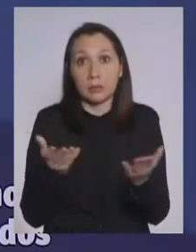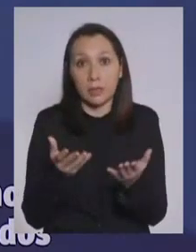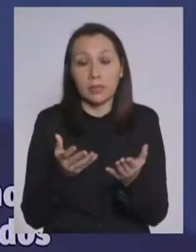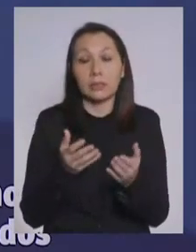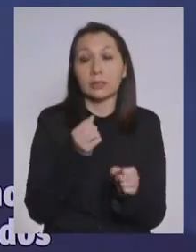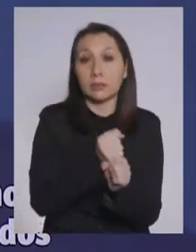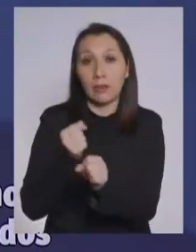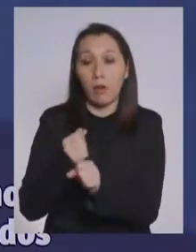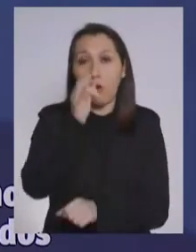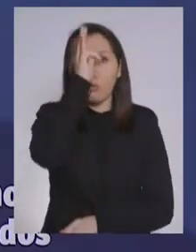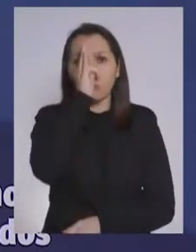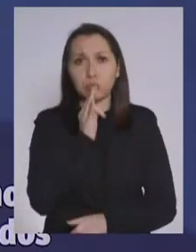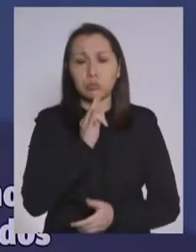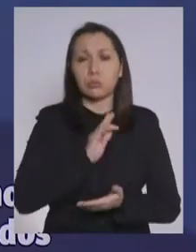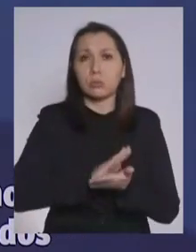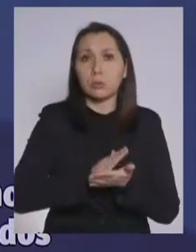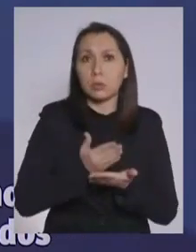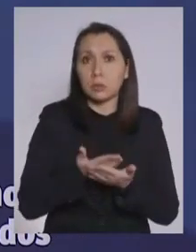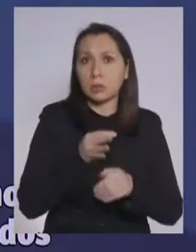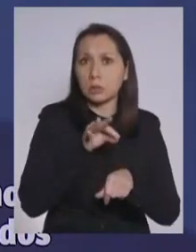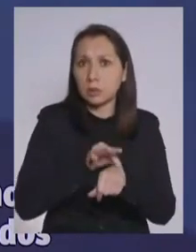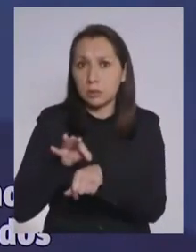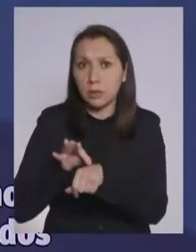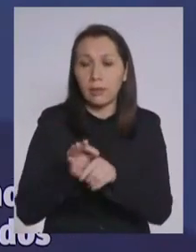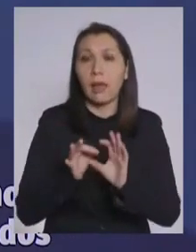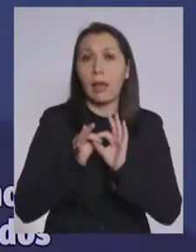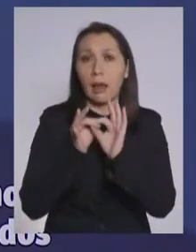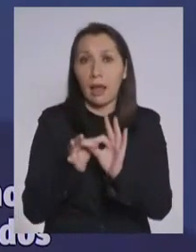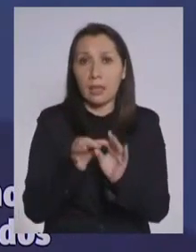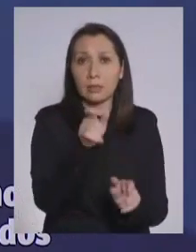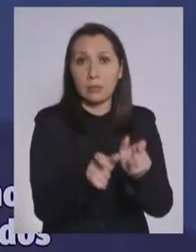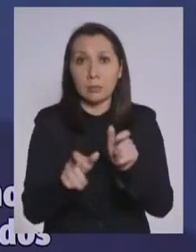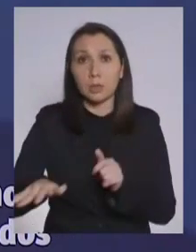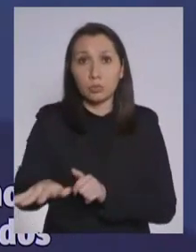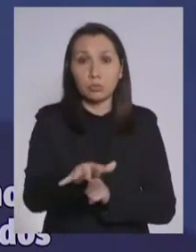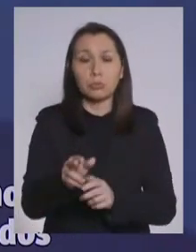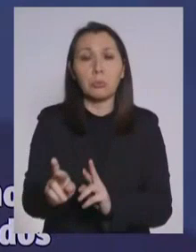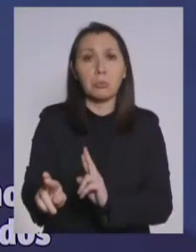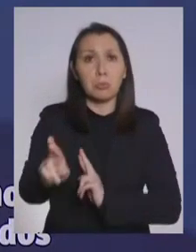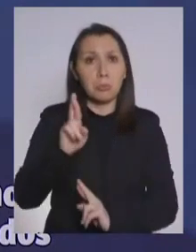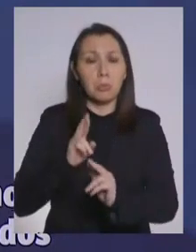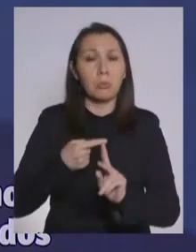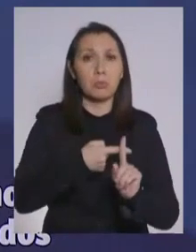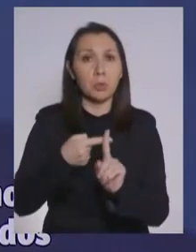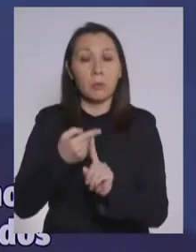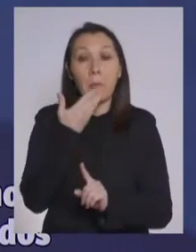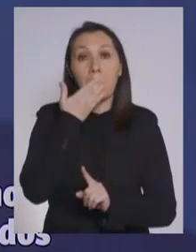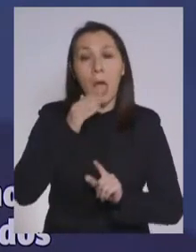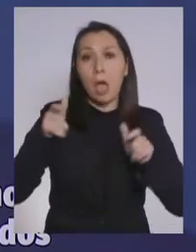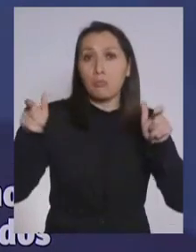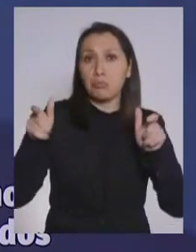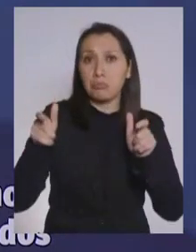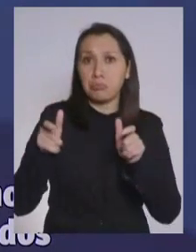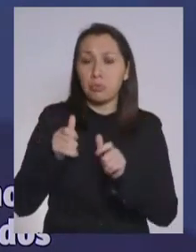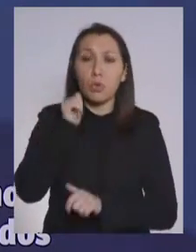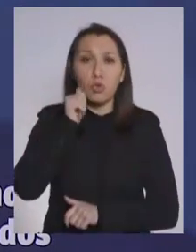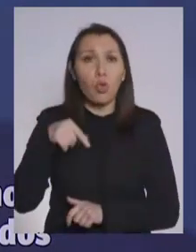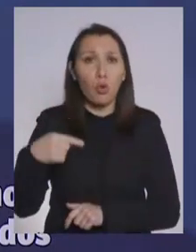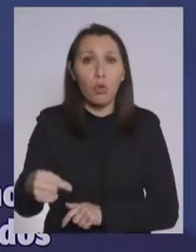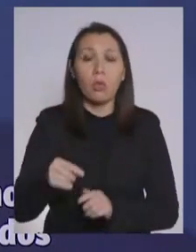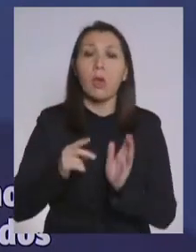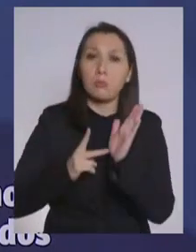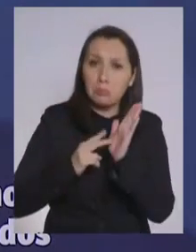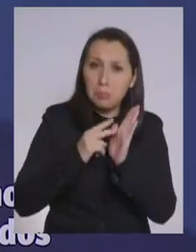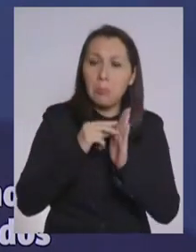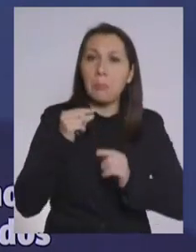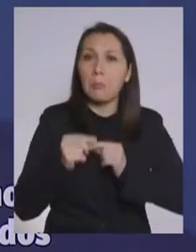de los funcionarios de salud, gracias a la población que está respondiendo positivamente, la mejoría continúa, paso a paso,